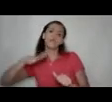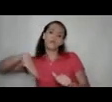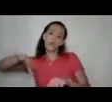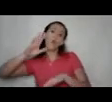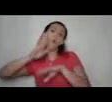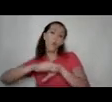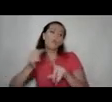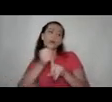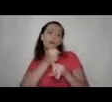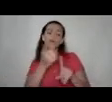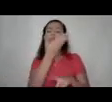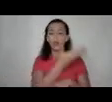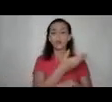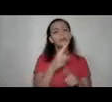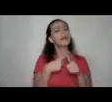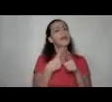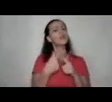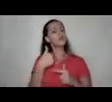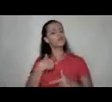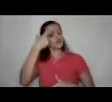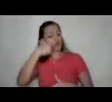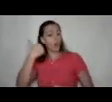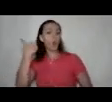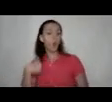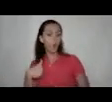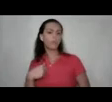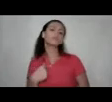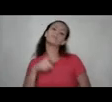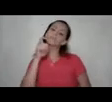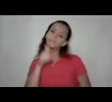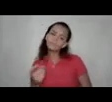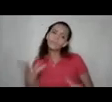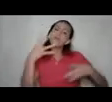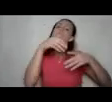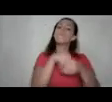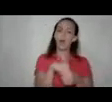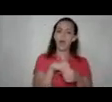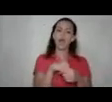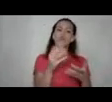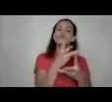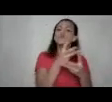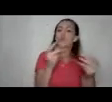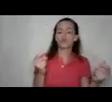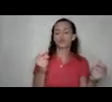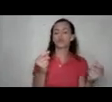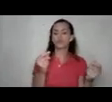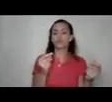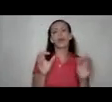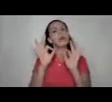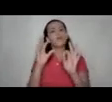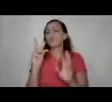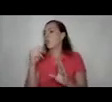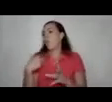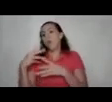esas situaciones de violencia entonces yo como hombre tengo que ser parte de la solución está bien no soy parte del